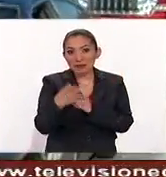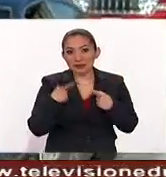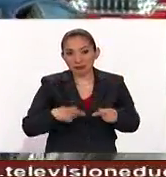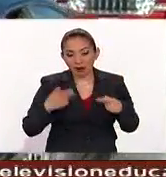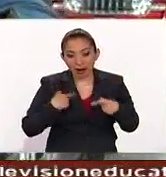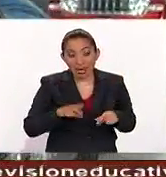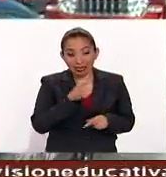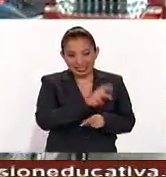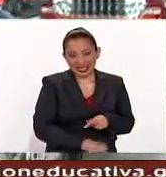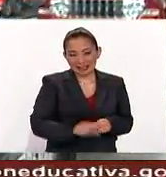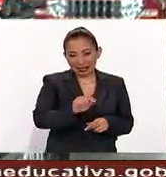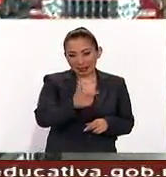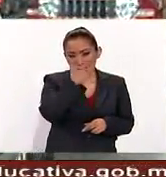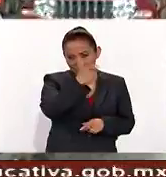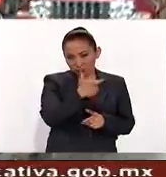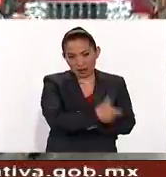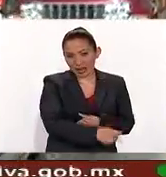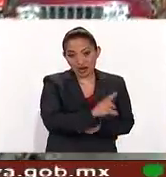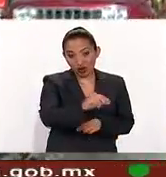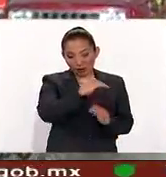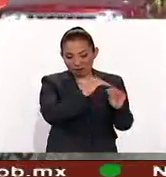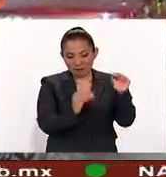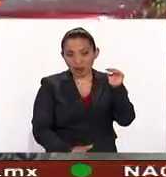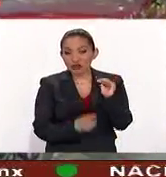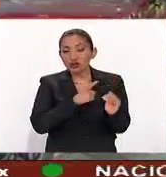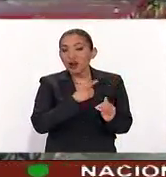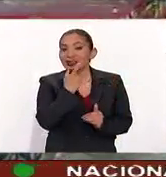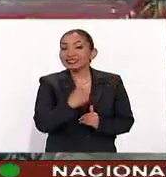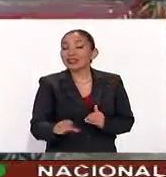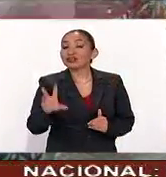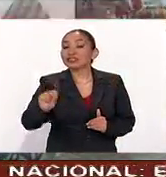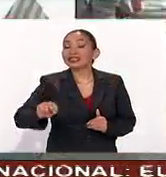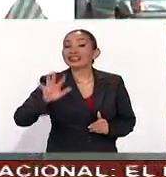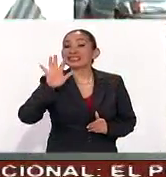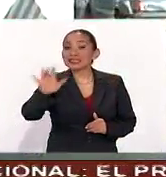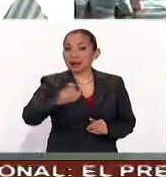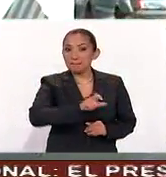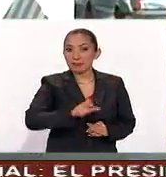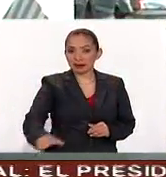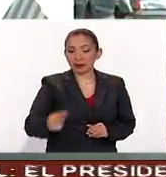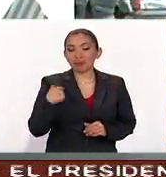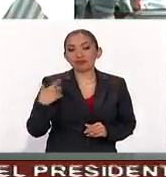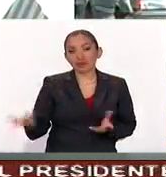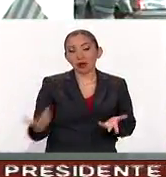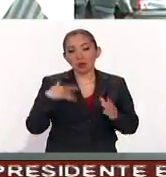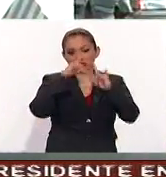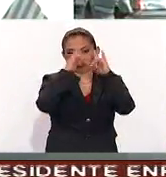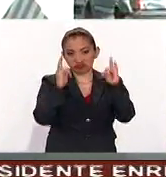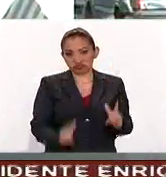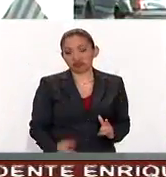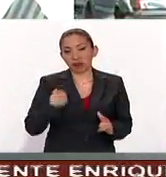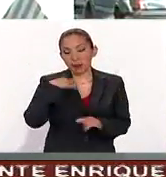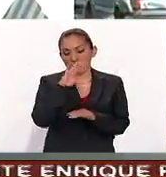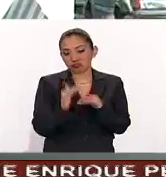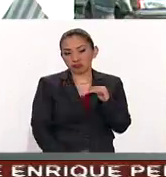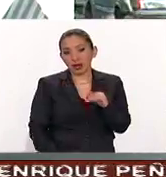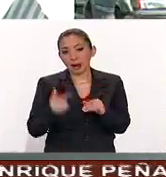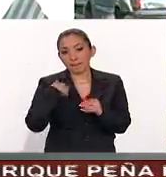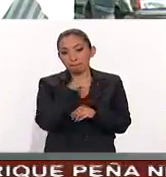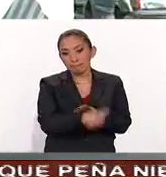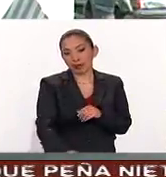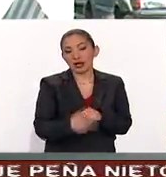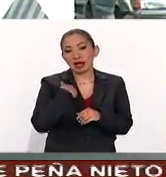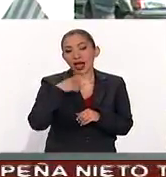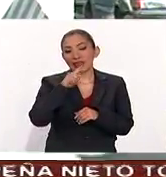En lugar de pagar 370 pesos, usted solo pagará 185. Las plazas de cobro que aplicarán una reducción en el peaje